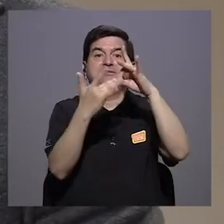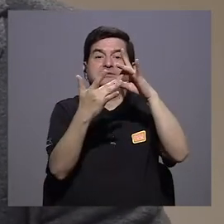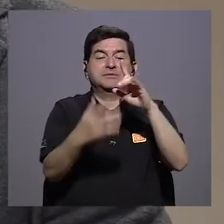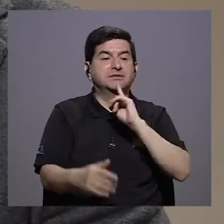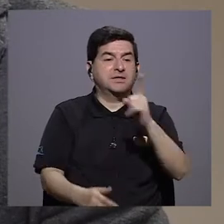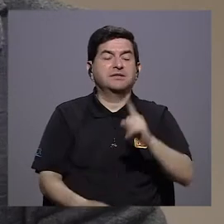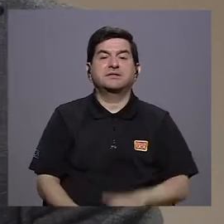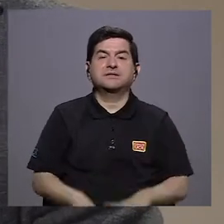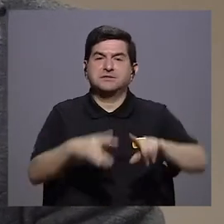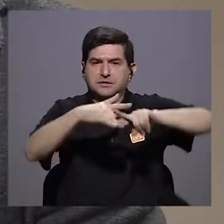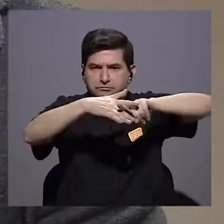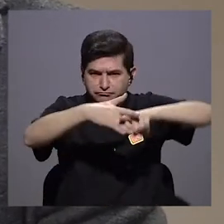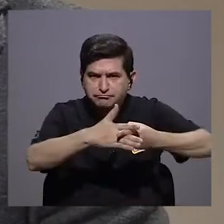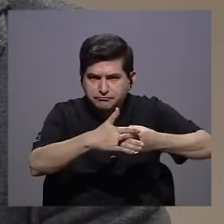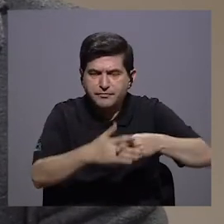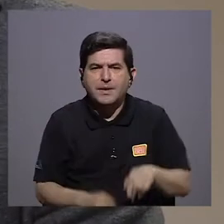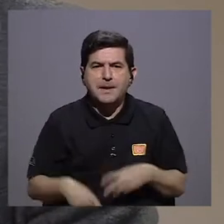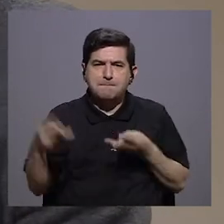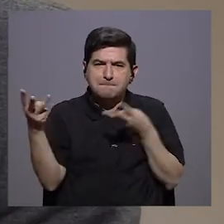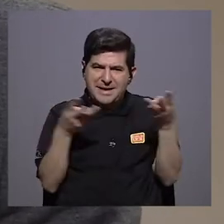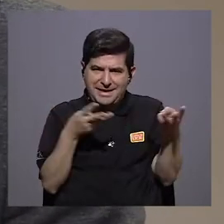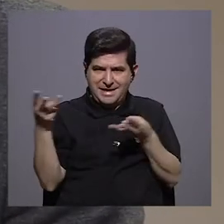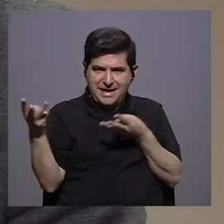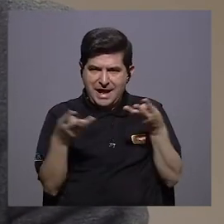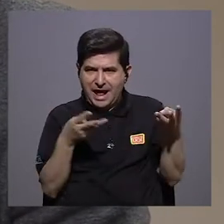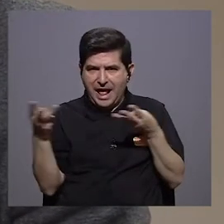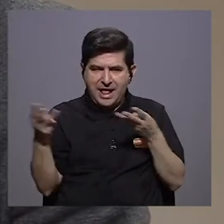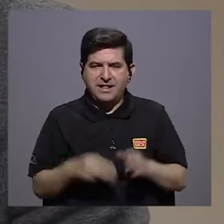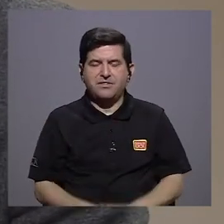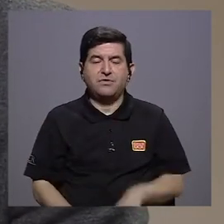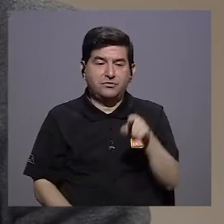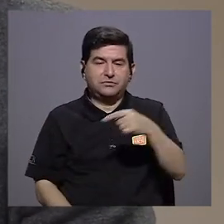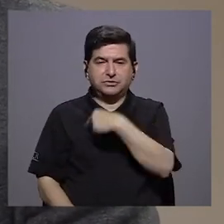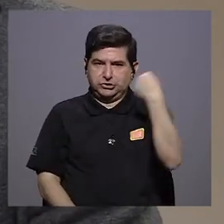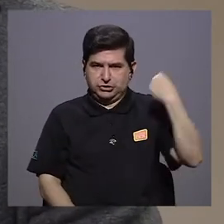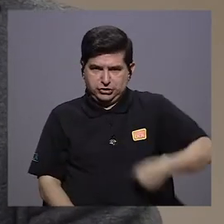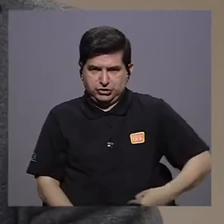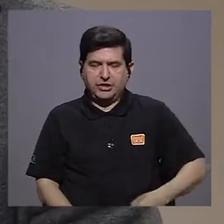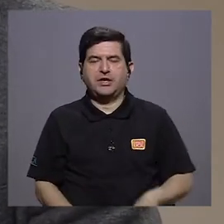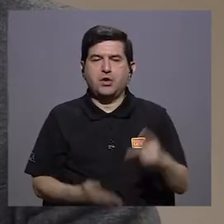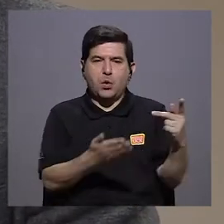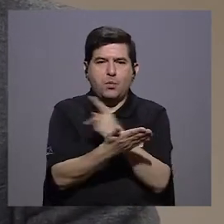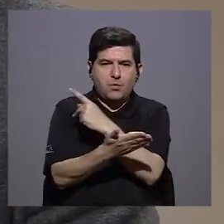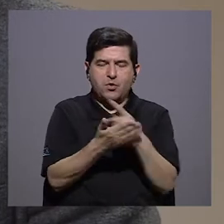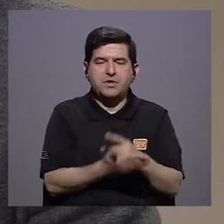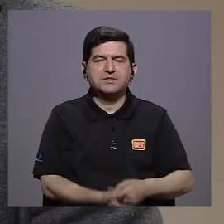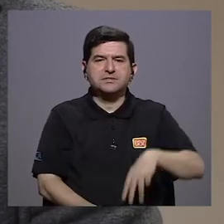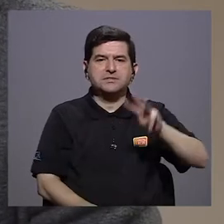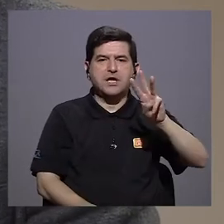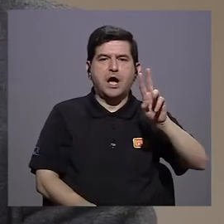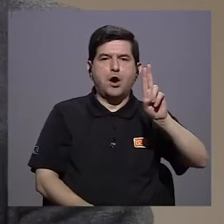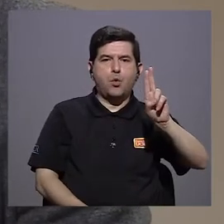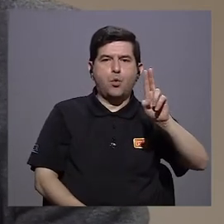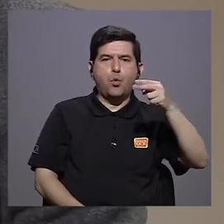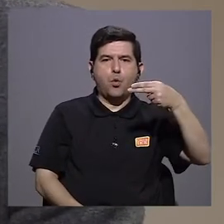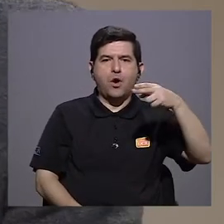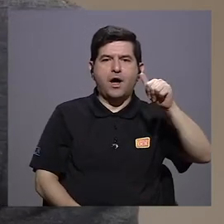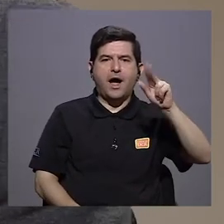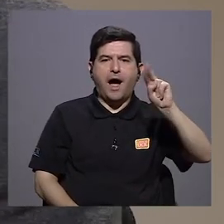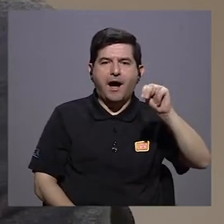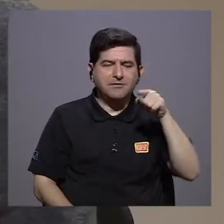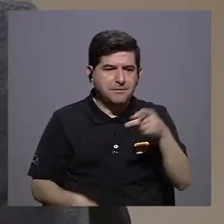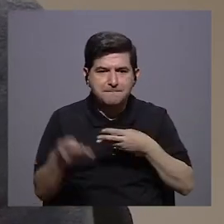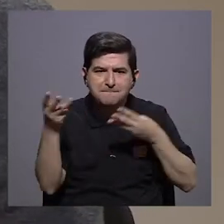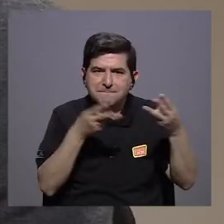se dice que origina en un mercado en China, en la provincia de Wuhan, en donde en los